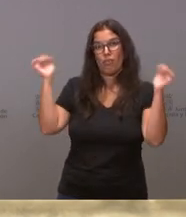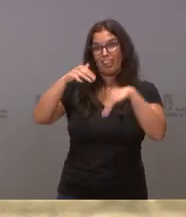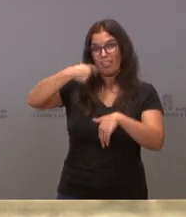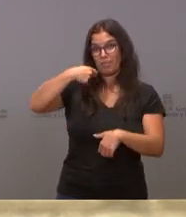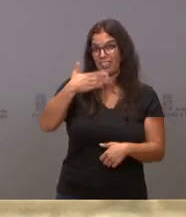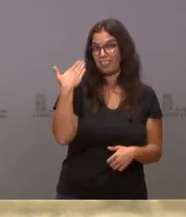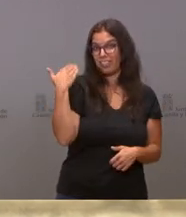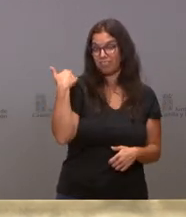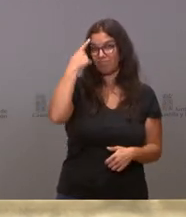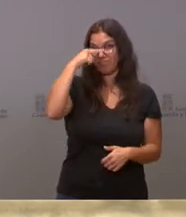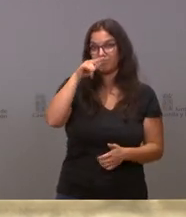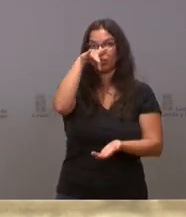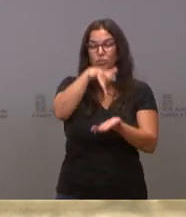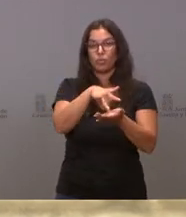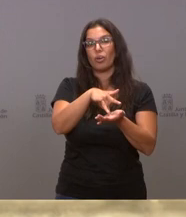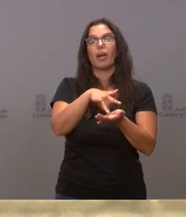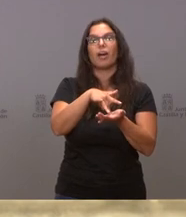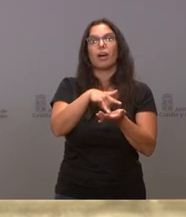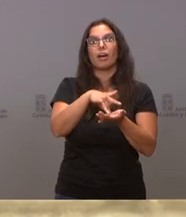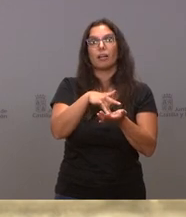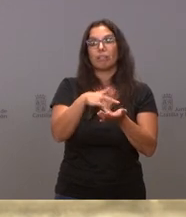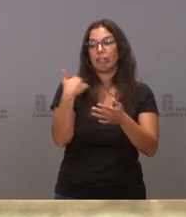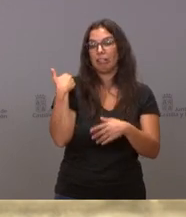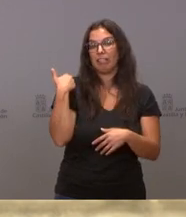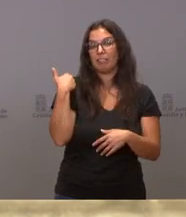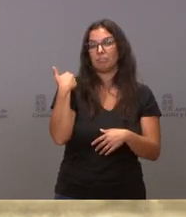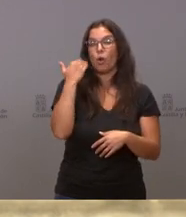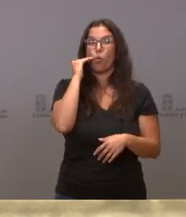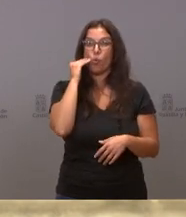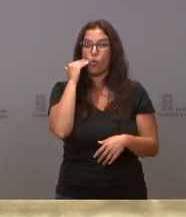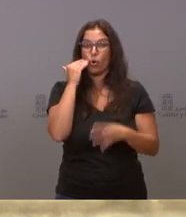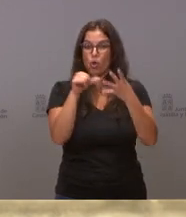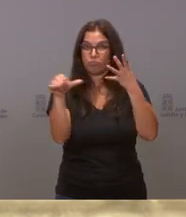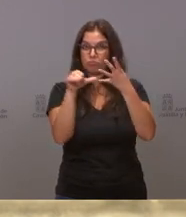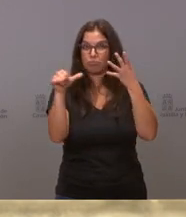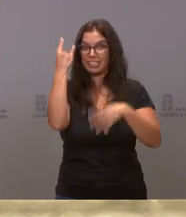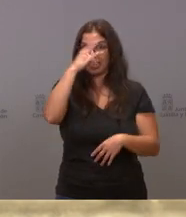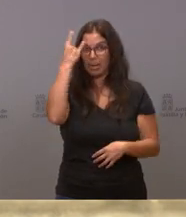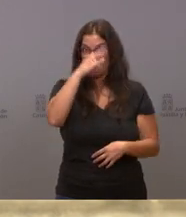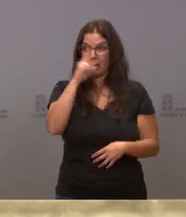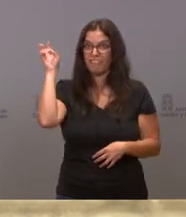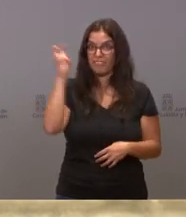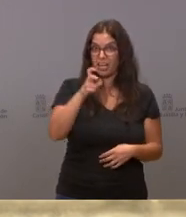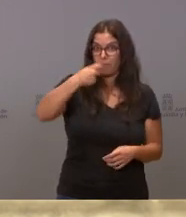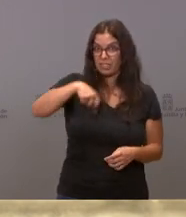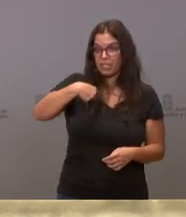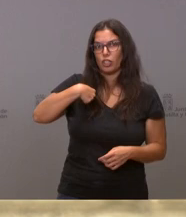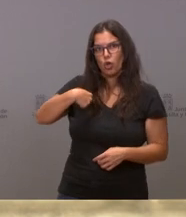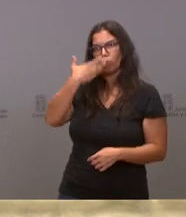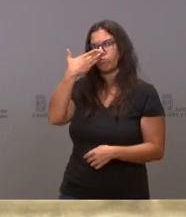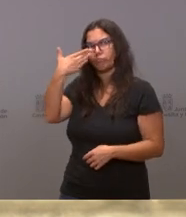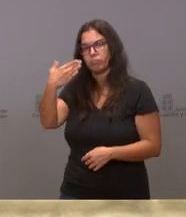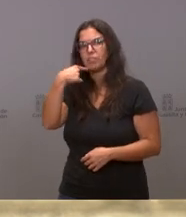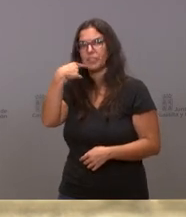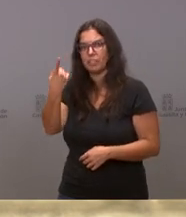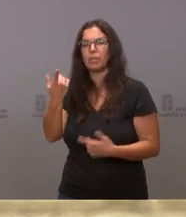presidentes que, como saben, se desarrolló en los últimos días de julio en Salamanca, en Castilla y León. Y es una posición a la que